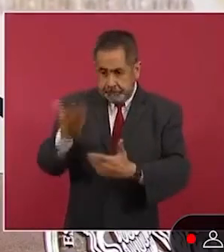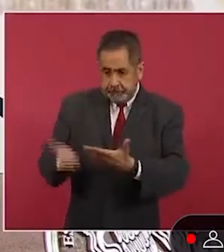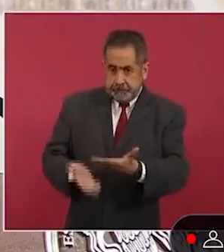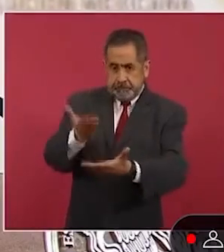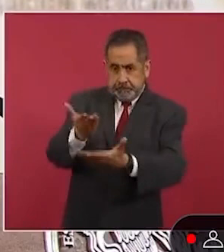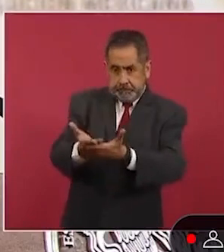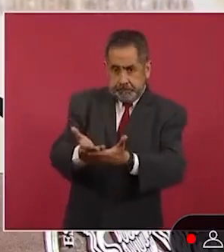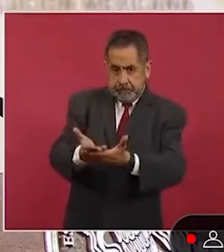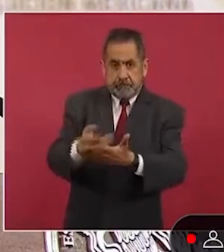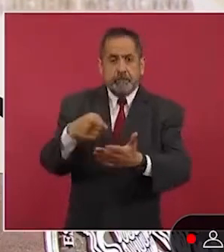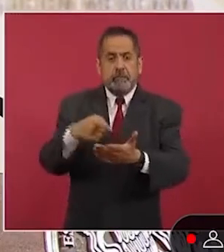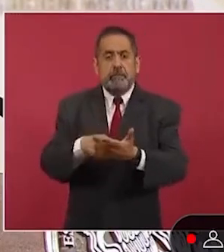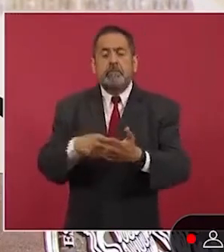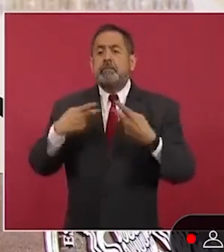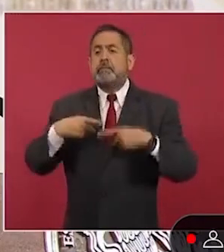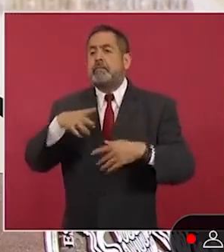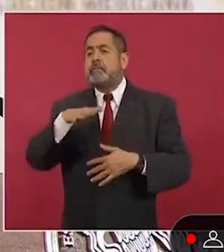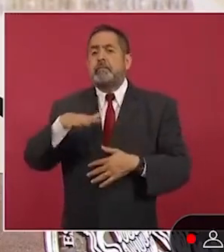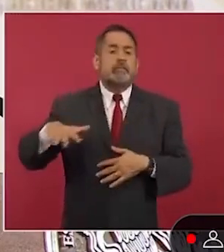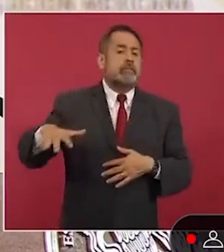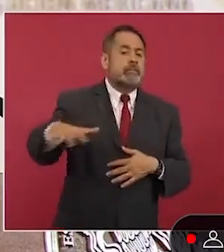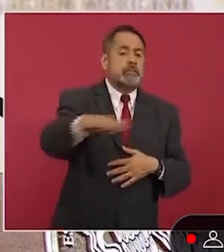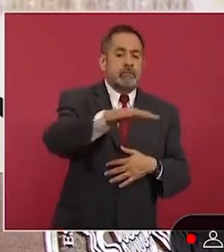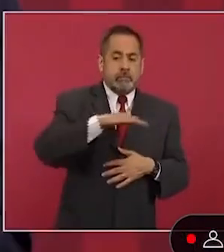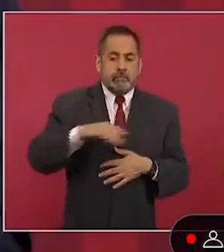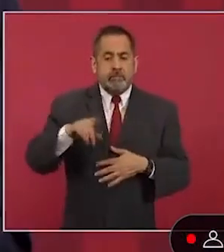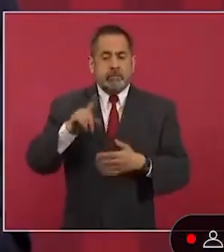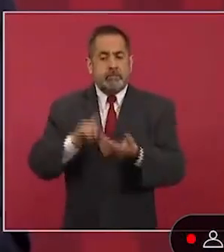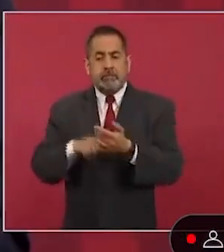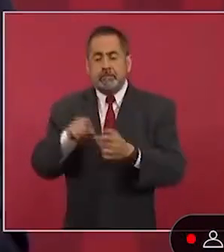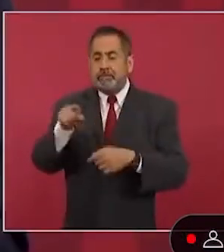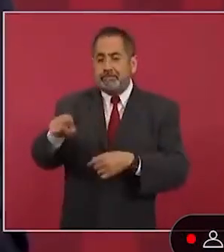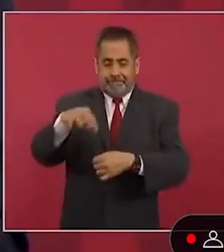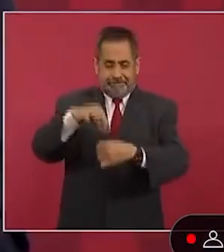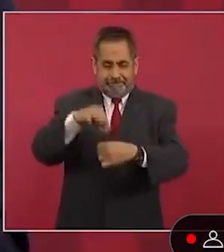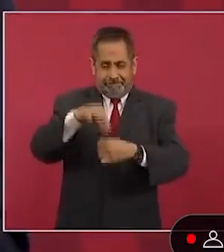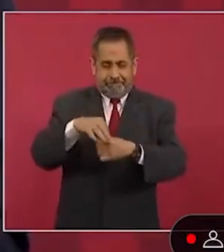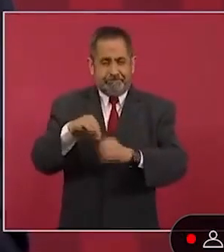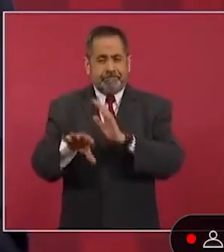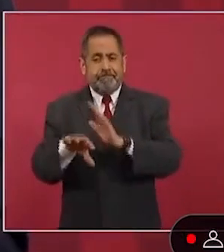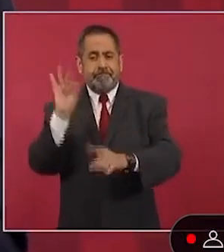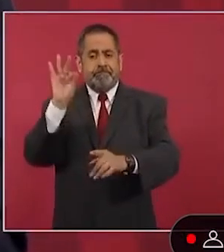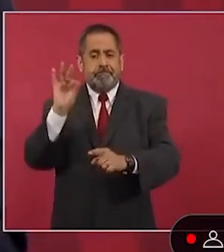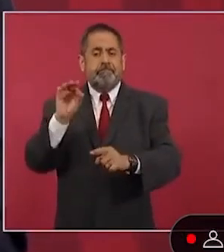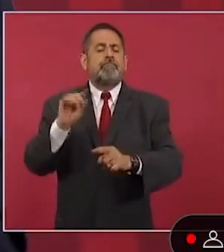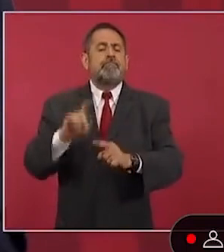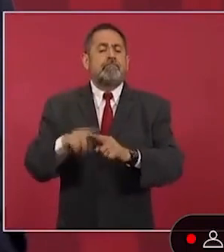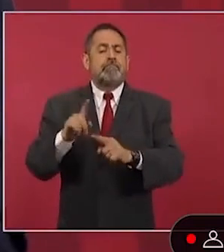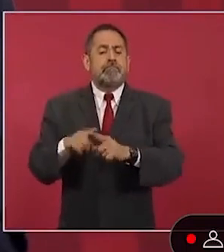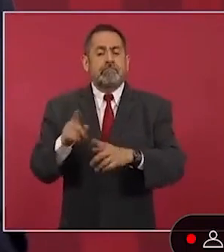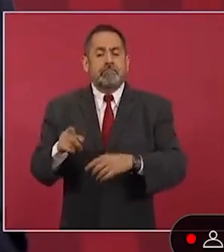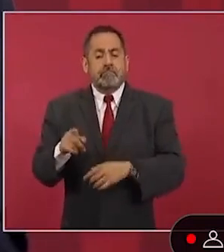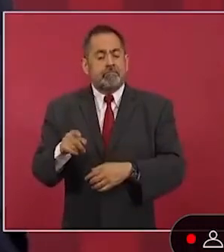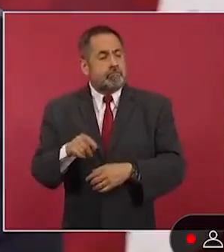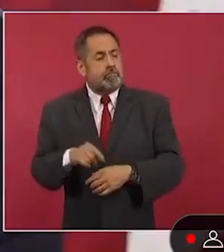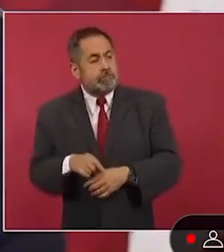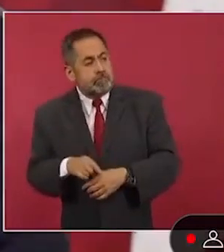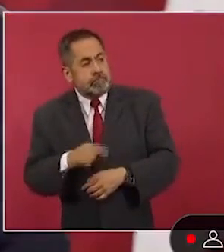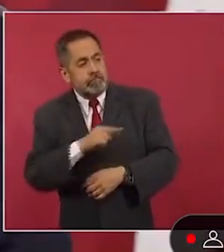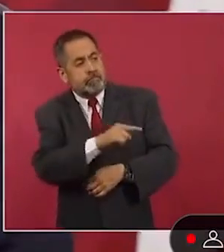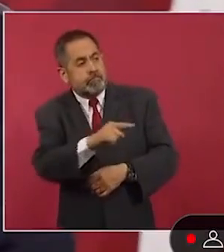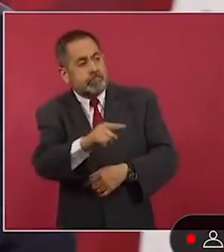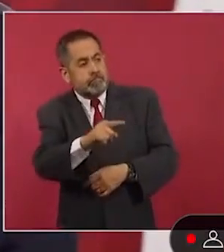que sea el pueblo el que elija a los consejeros